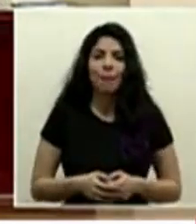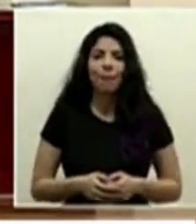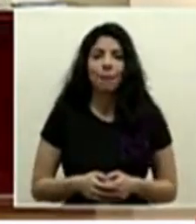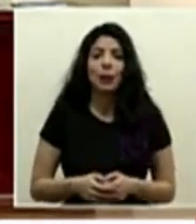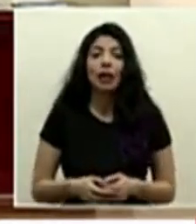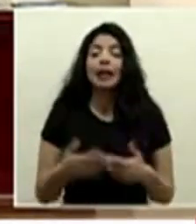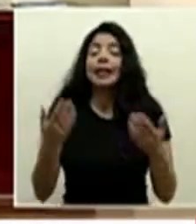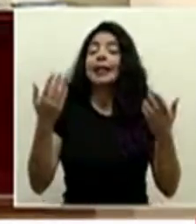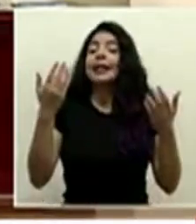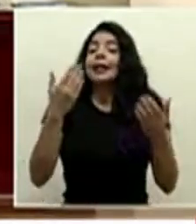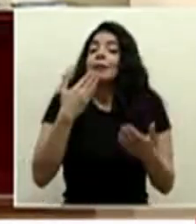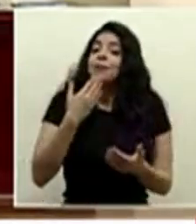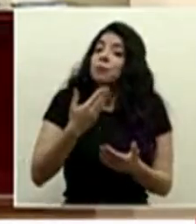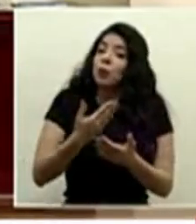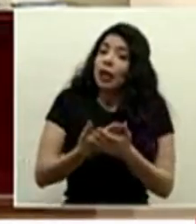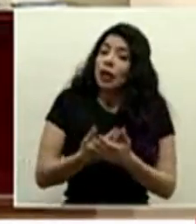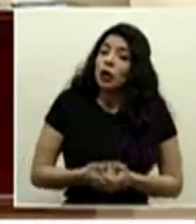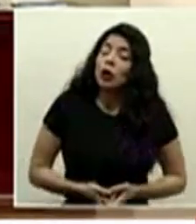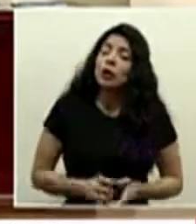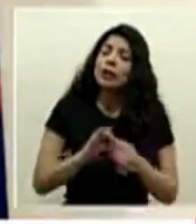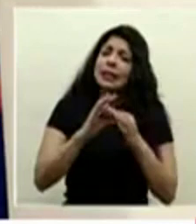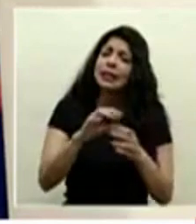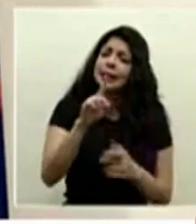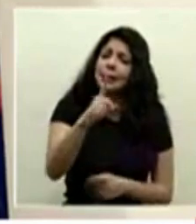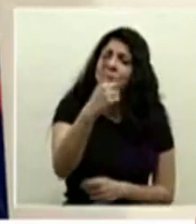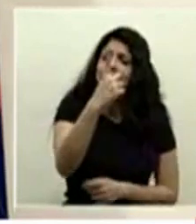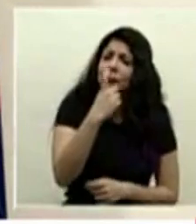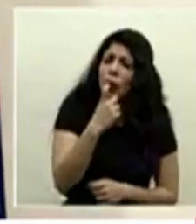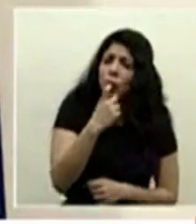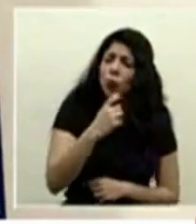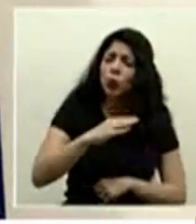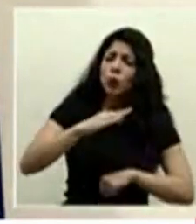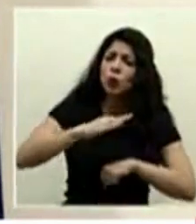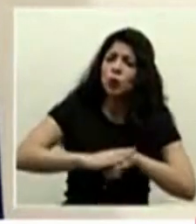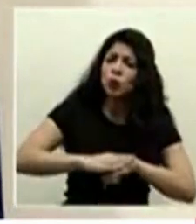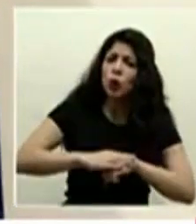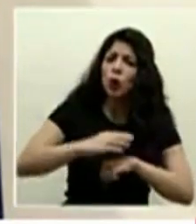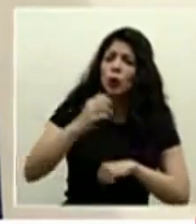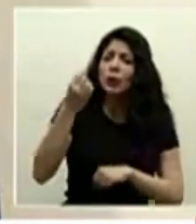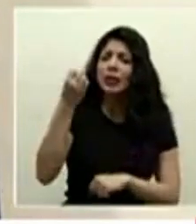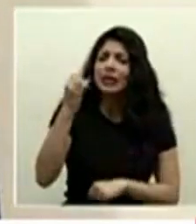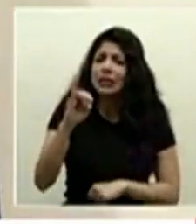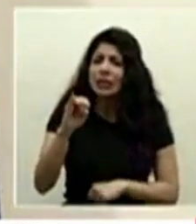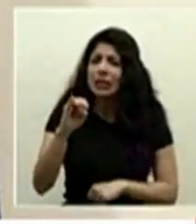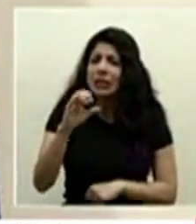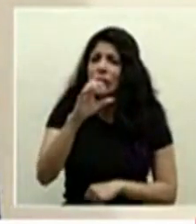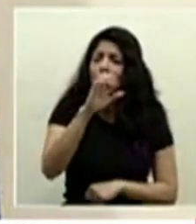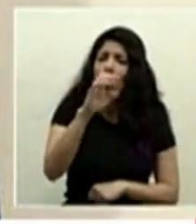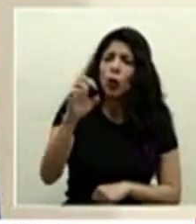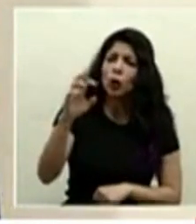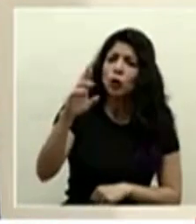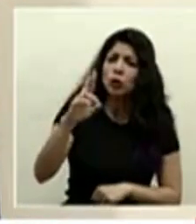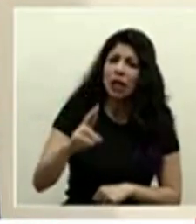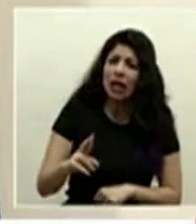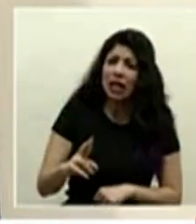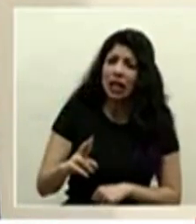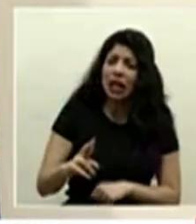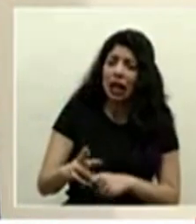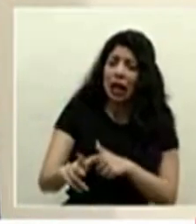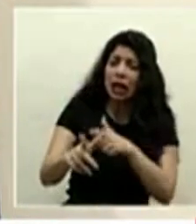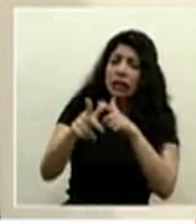Bueno sobre la pregunta sobre si en Costa Rica se ha